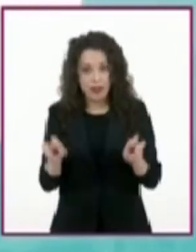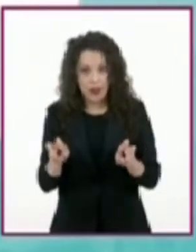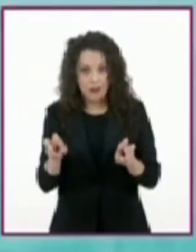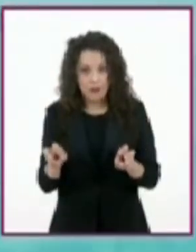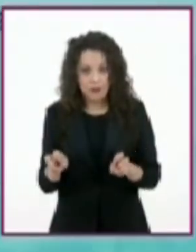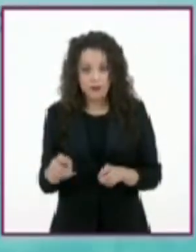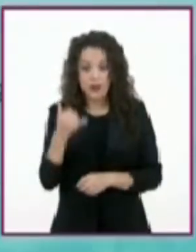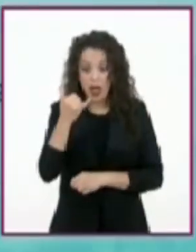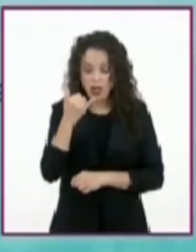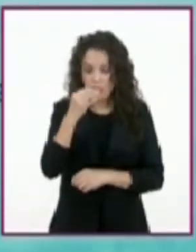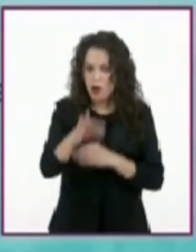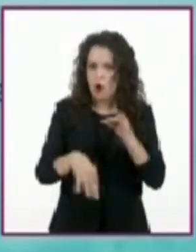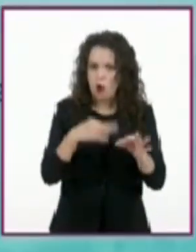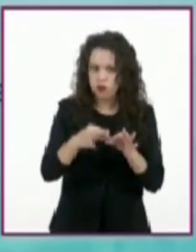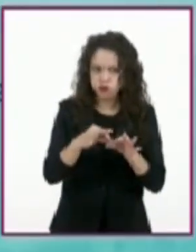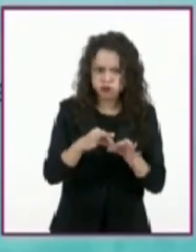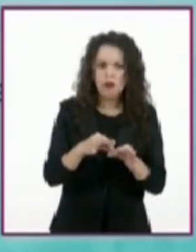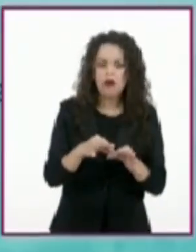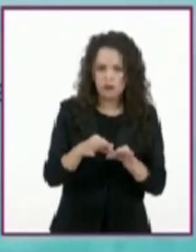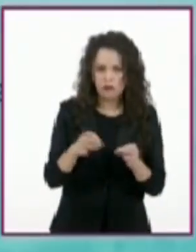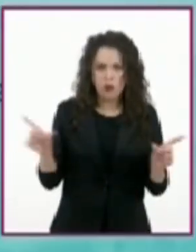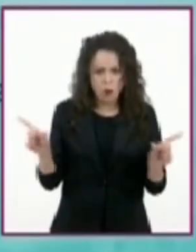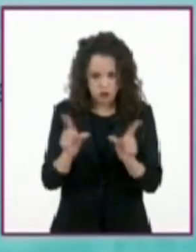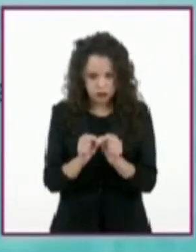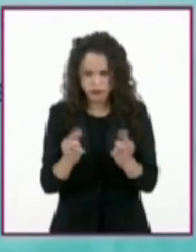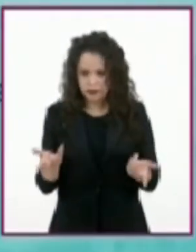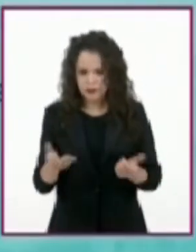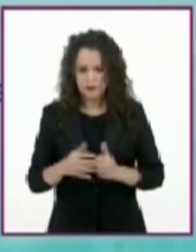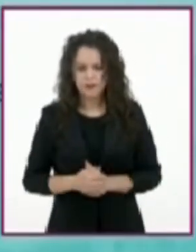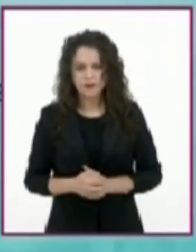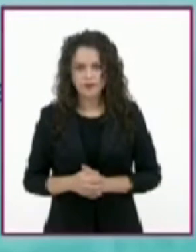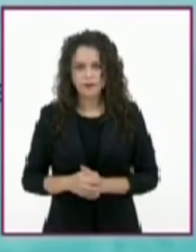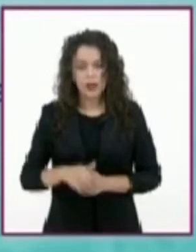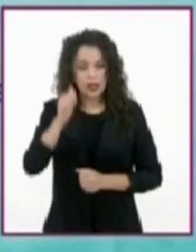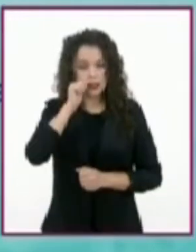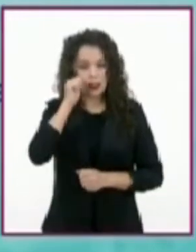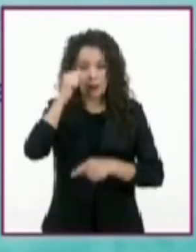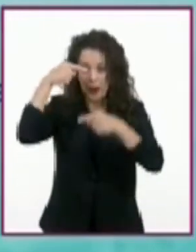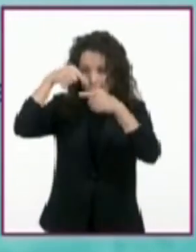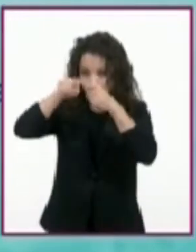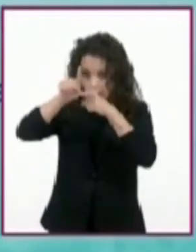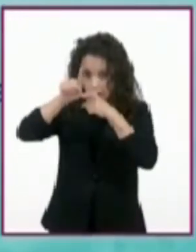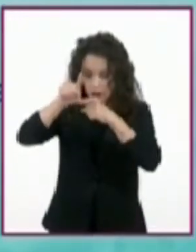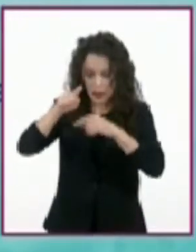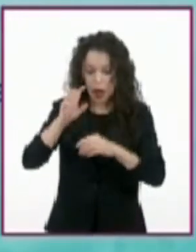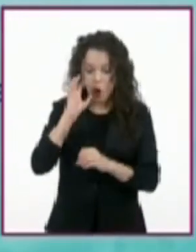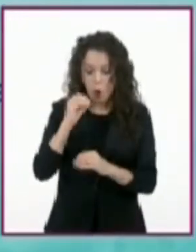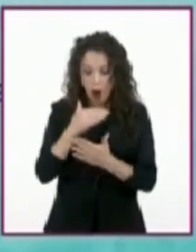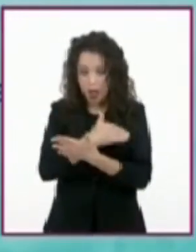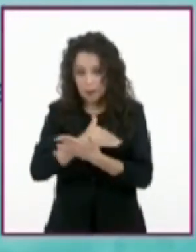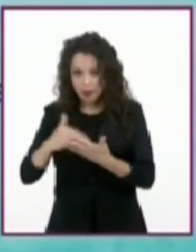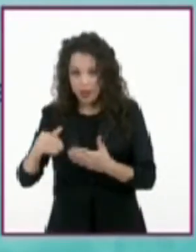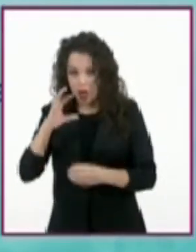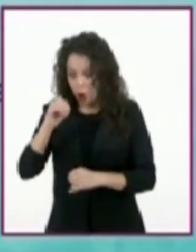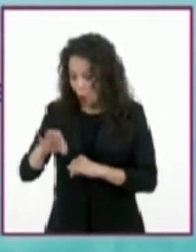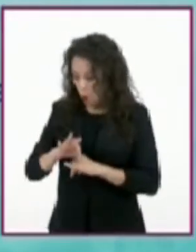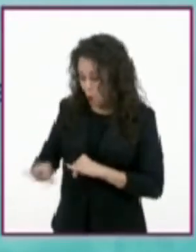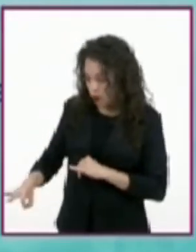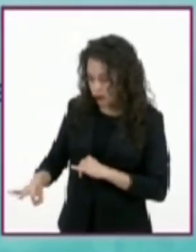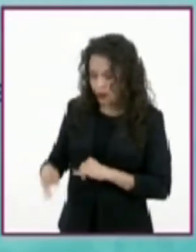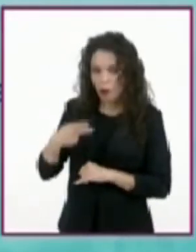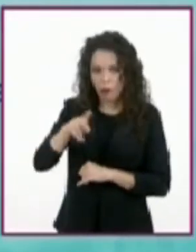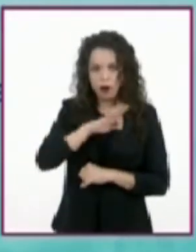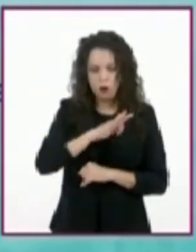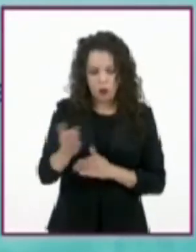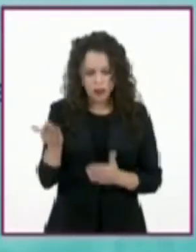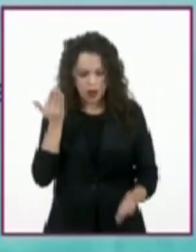puntual. Aparece indistintamente al inicio, en medio o al final de un párrafo y se pueden reconocer comparándolas con la